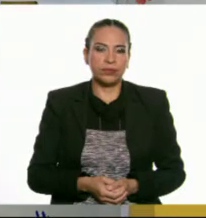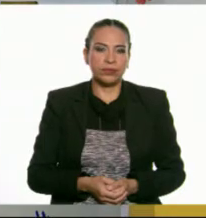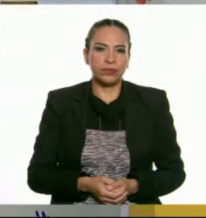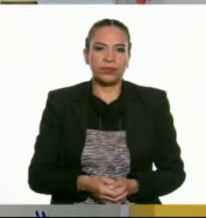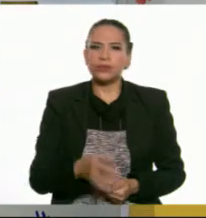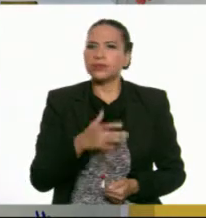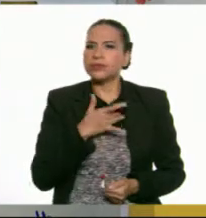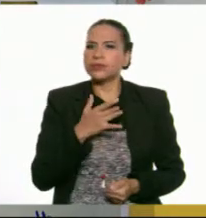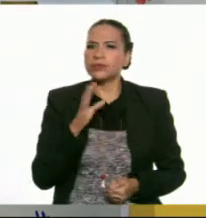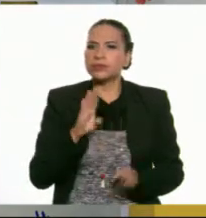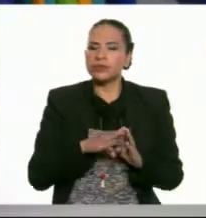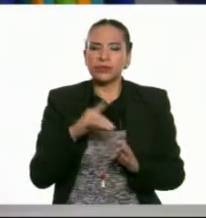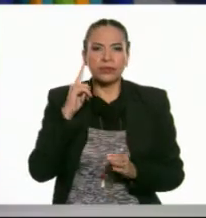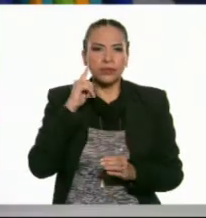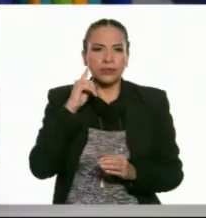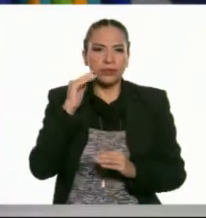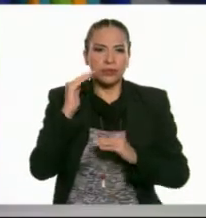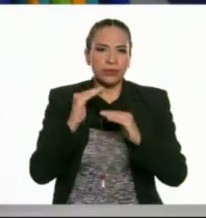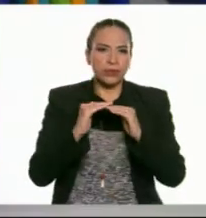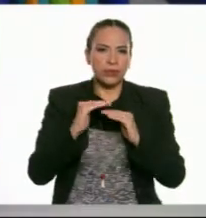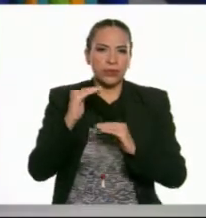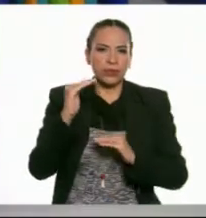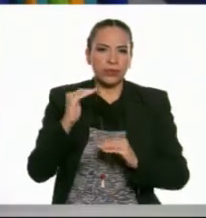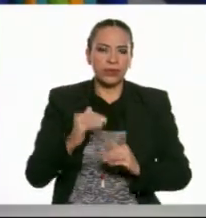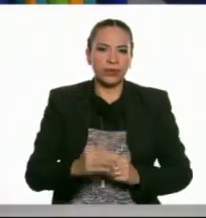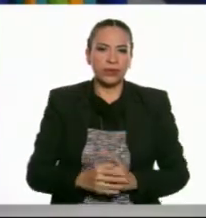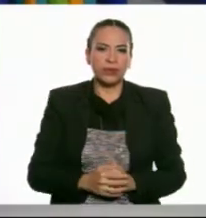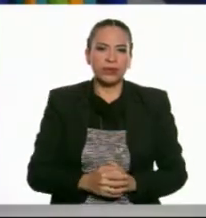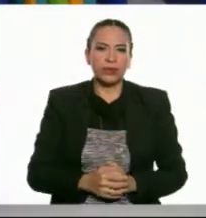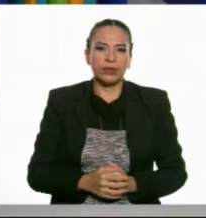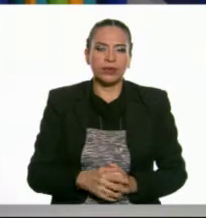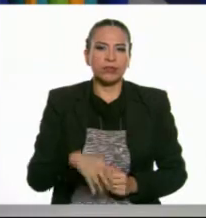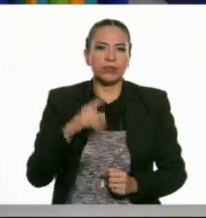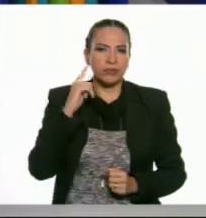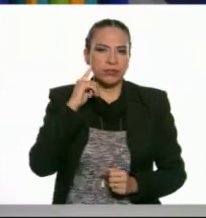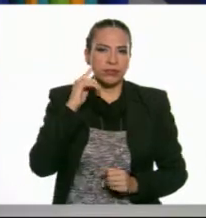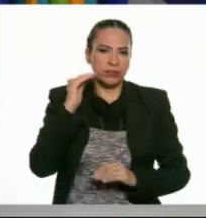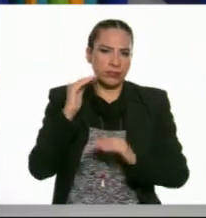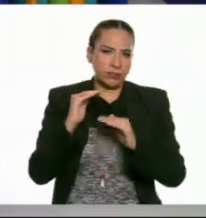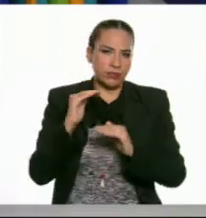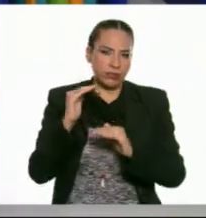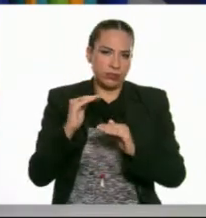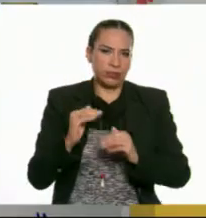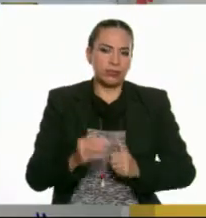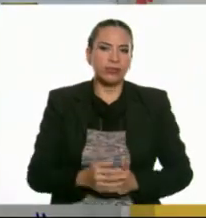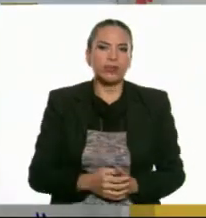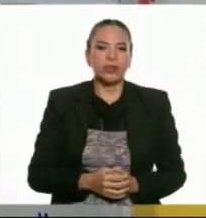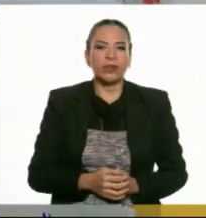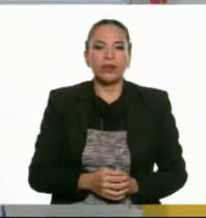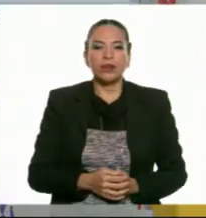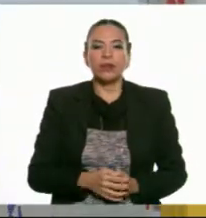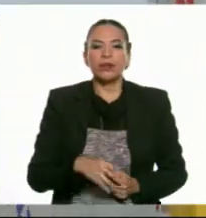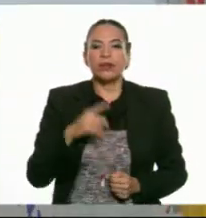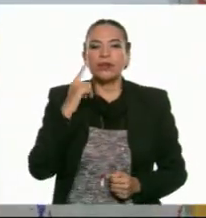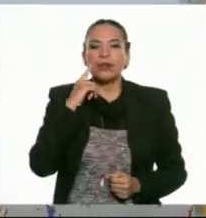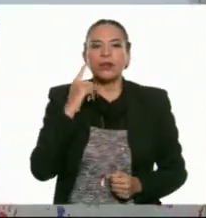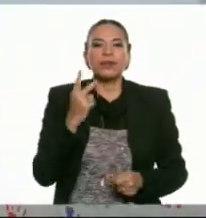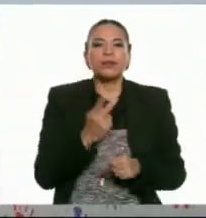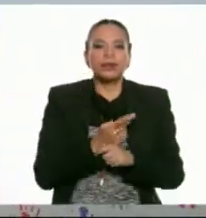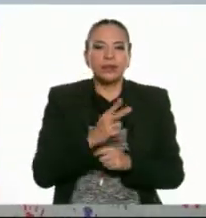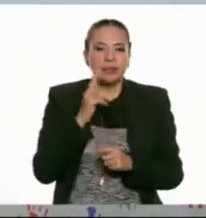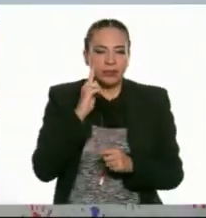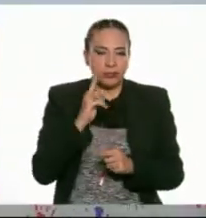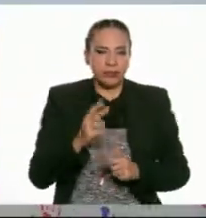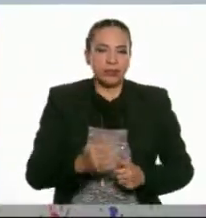¿Cómo la escuchas? Bajito, fuerte. Creo que la escucho bajito. Bajito. Ok. Ahora fíjate bien qué vamos a hacer con